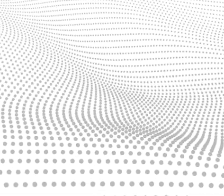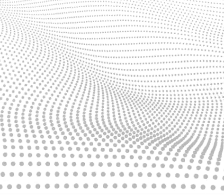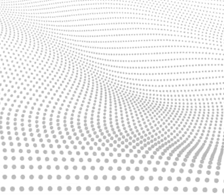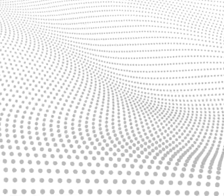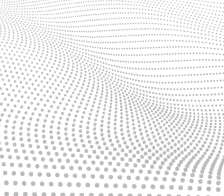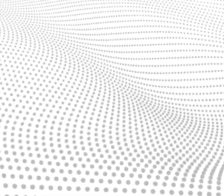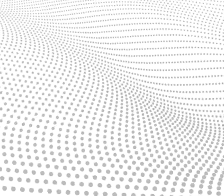¡Suscríbete al canal! ¡Suscríbete al